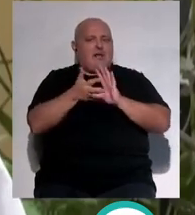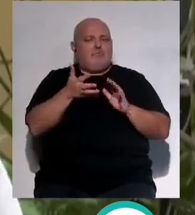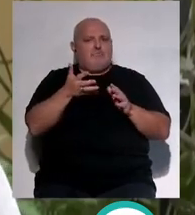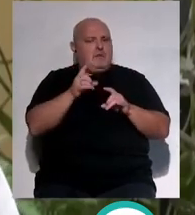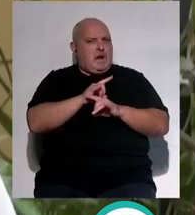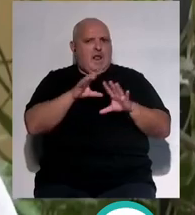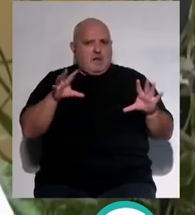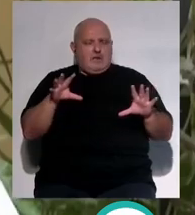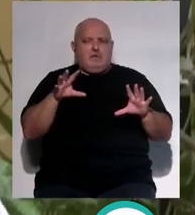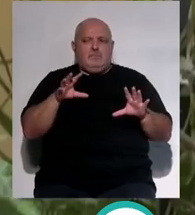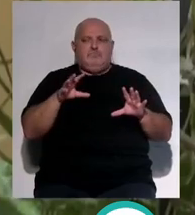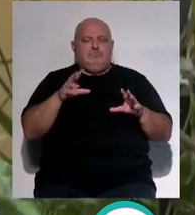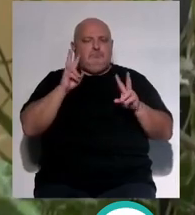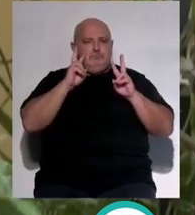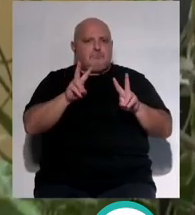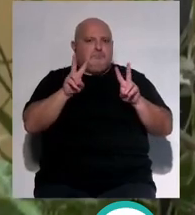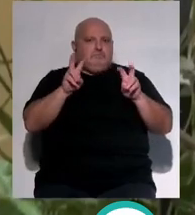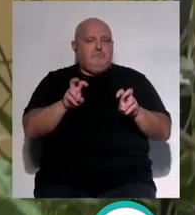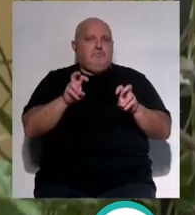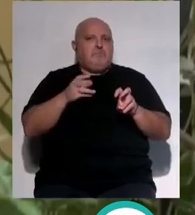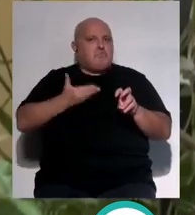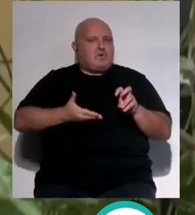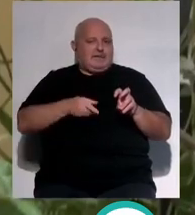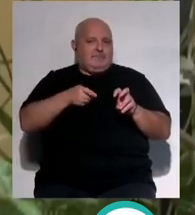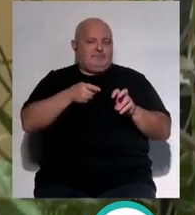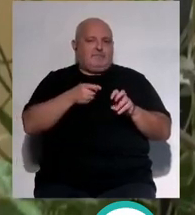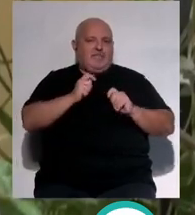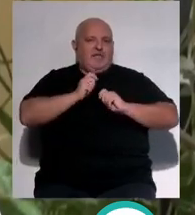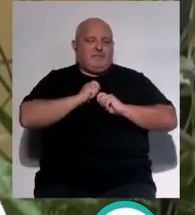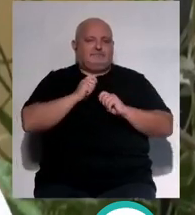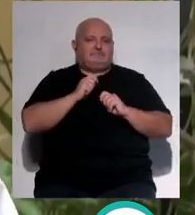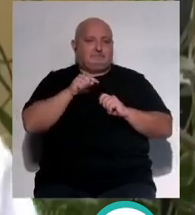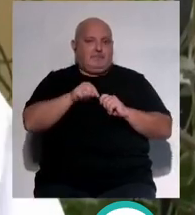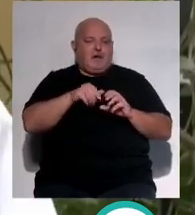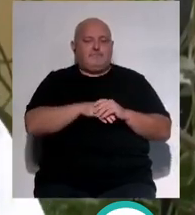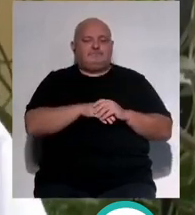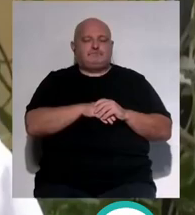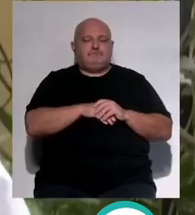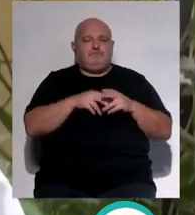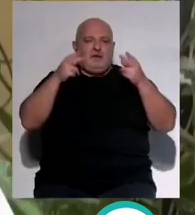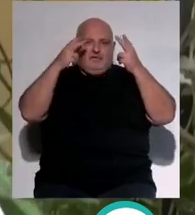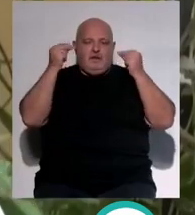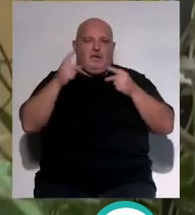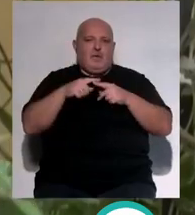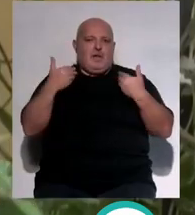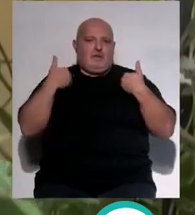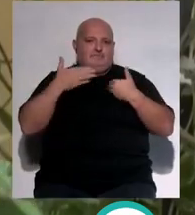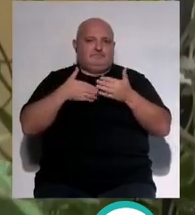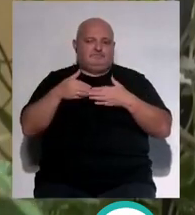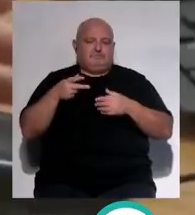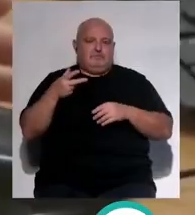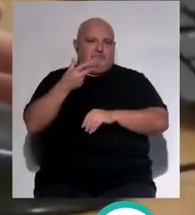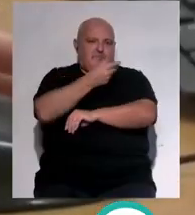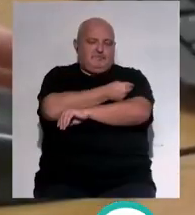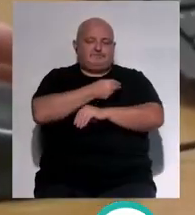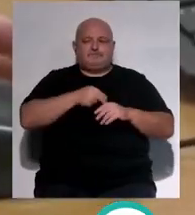sobre todo se hace ver por qué es tan importante y las repercusiones que pueda tener y luego enfermería es quien administra Por su